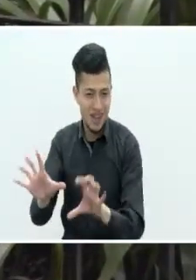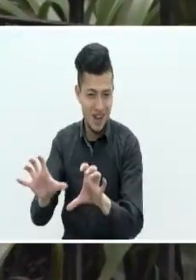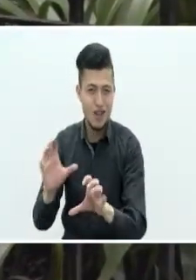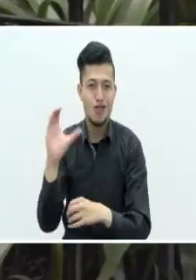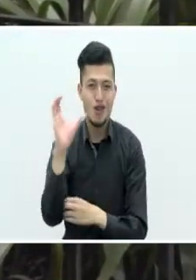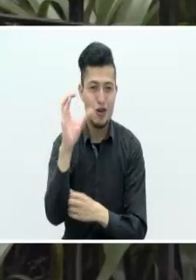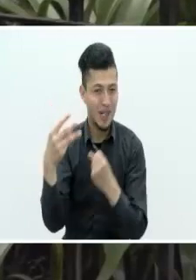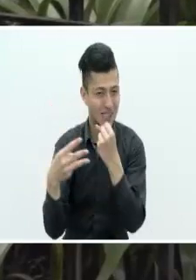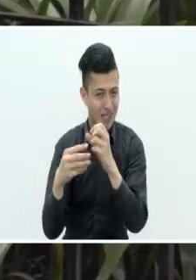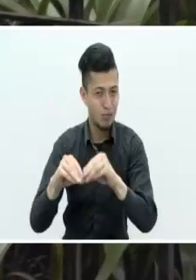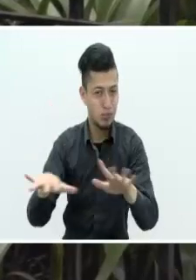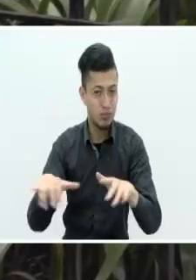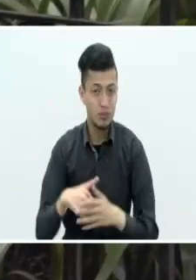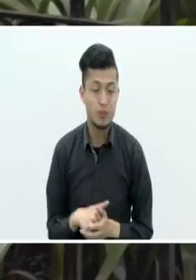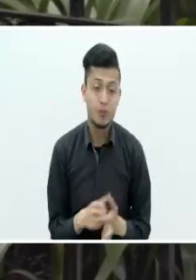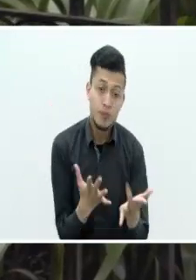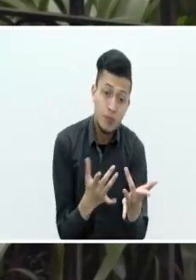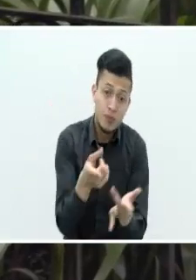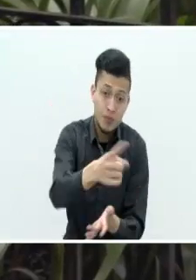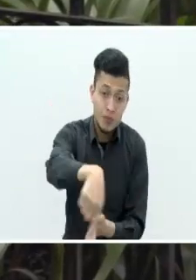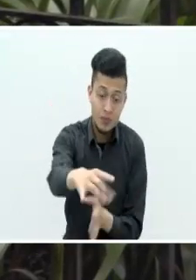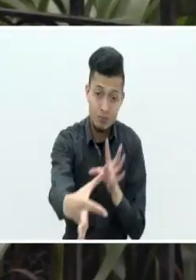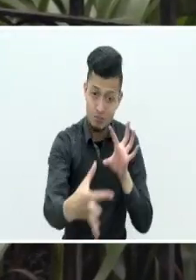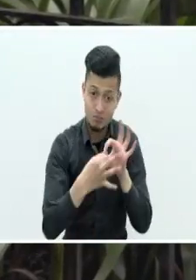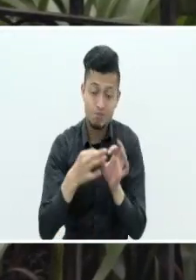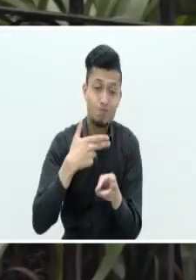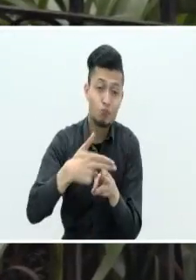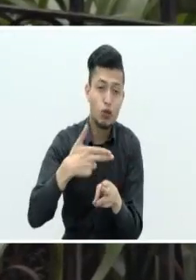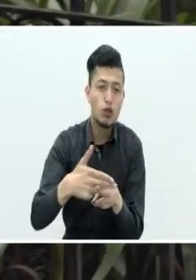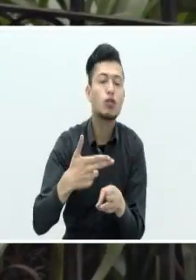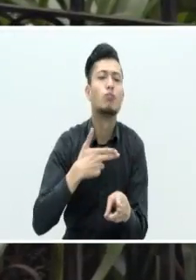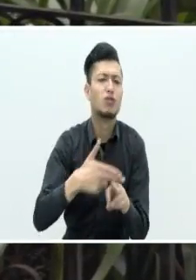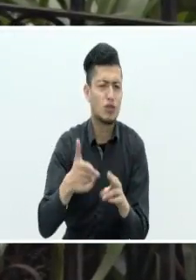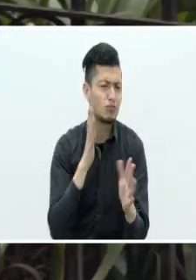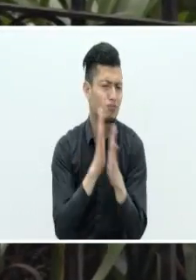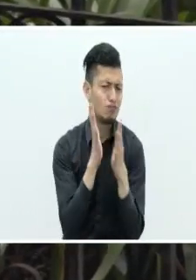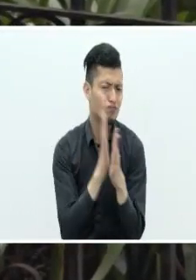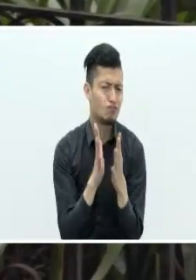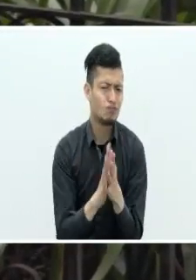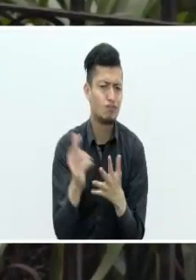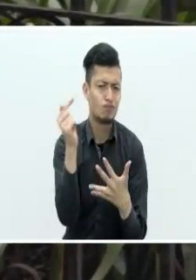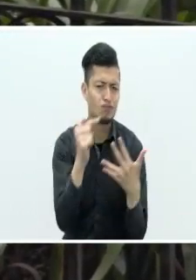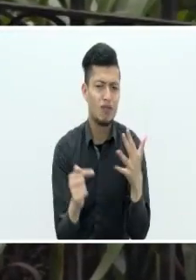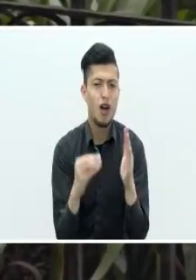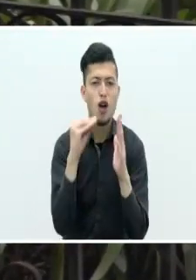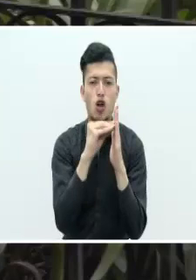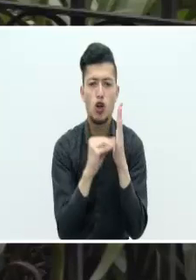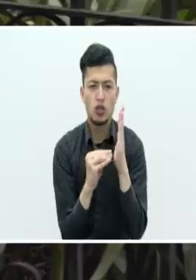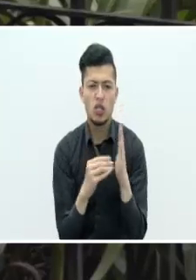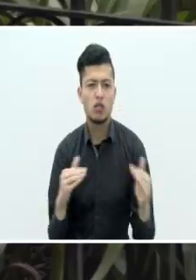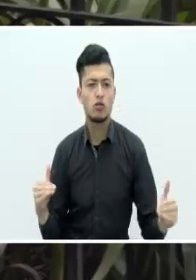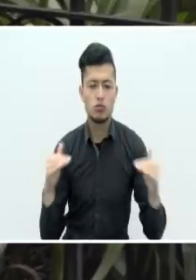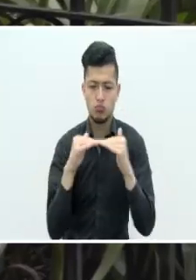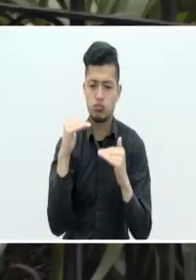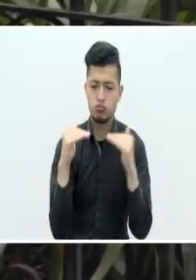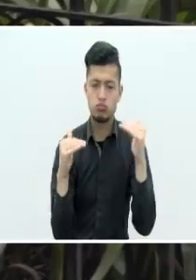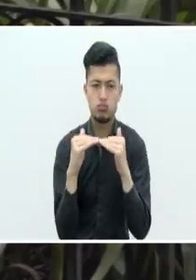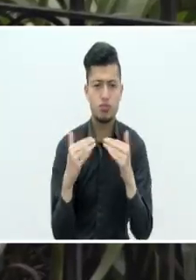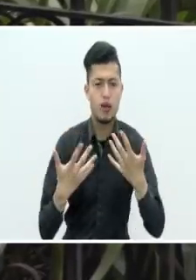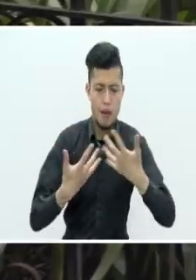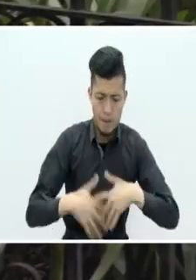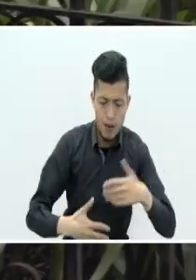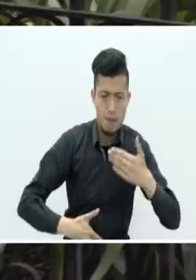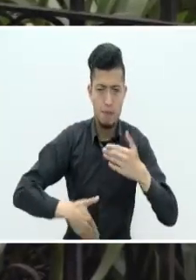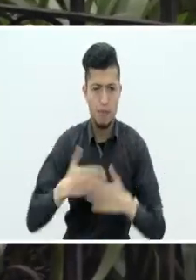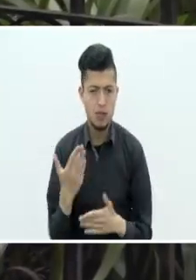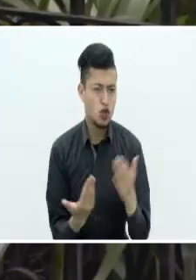Los esperamos en nuestra próxima emisión. Recuerden que vamos a tener mucha más información de contenidos de equidad, emprendimiento e innovación